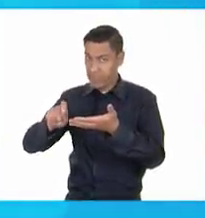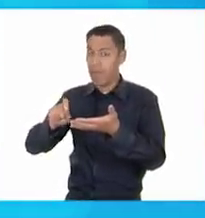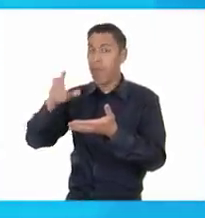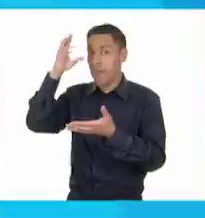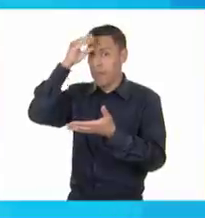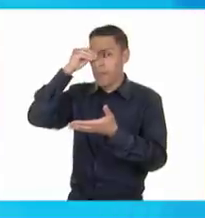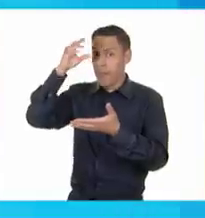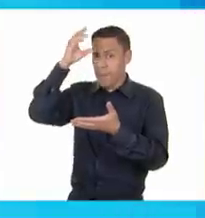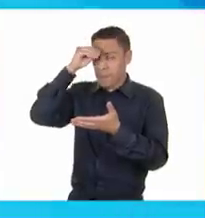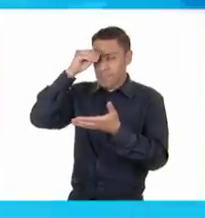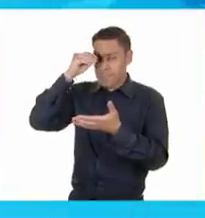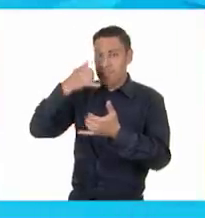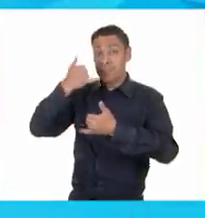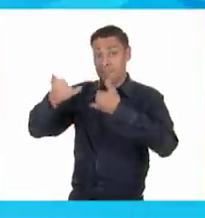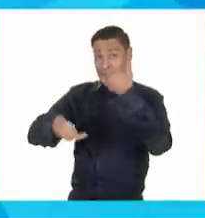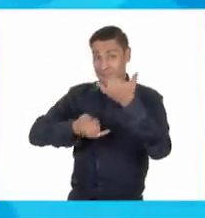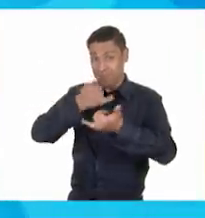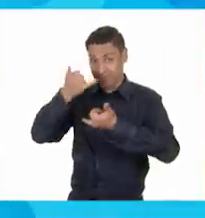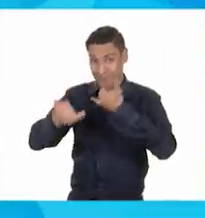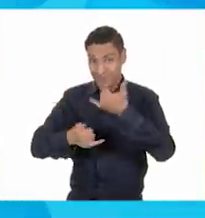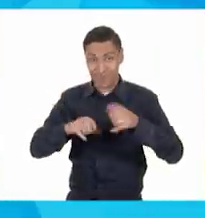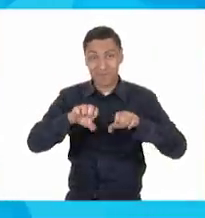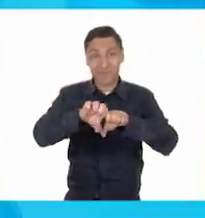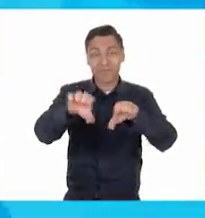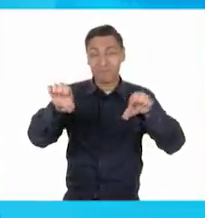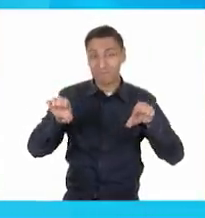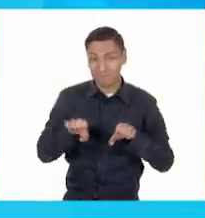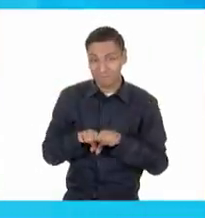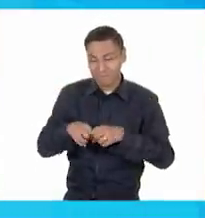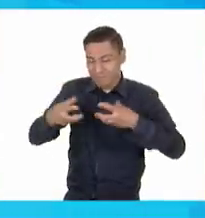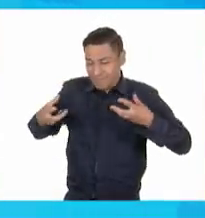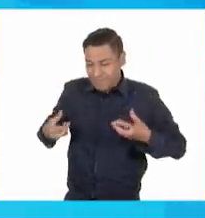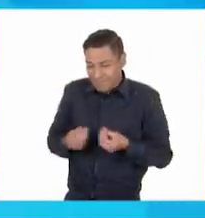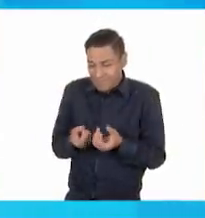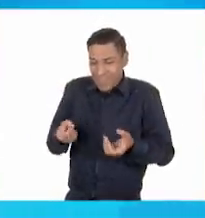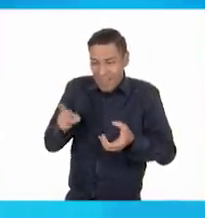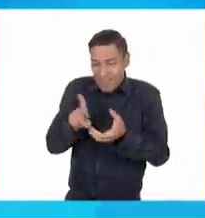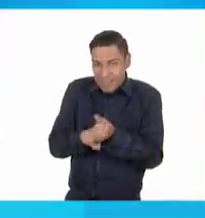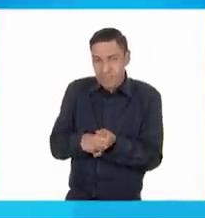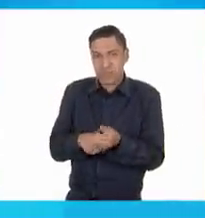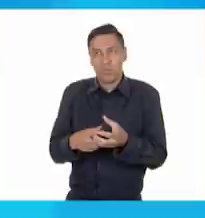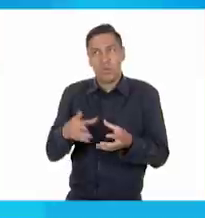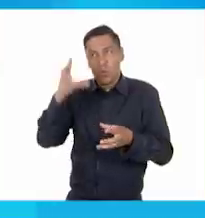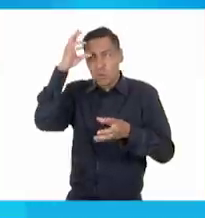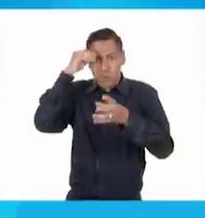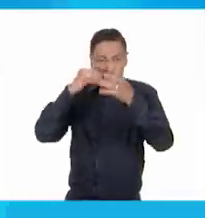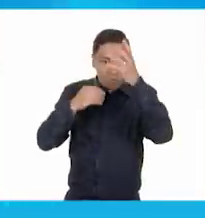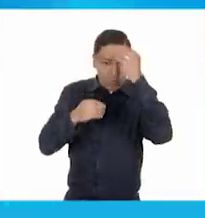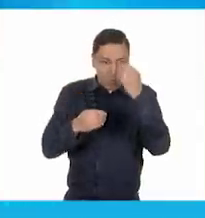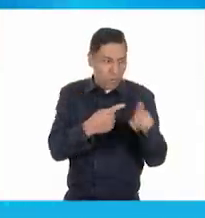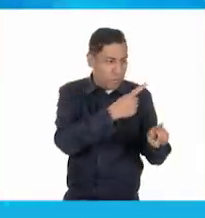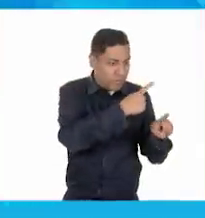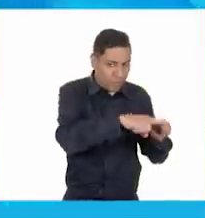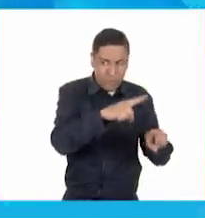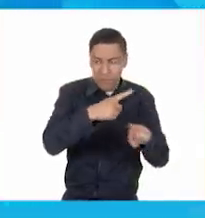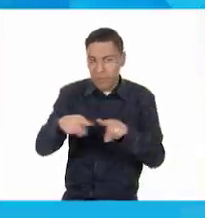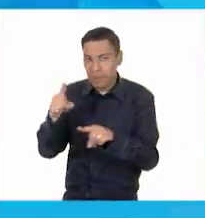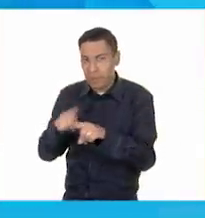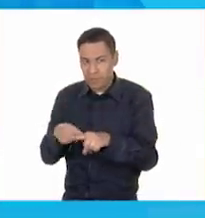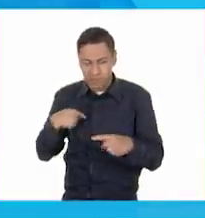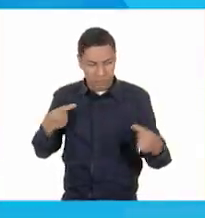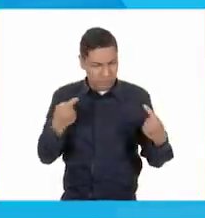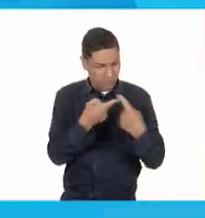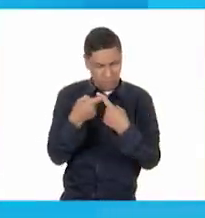aprenden es a jugar en equipo, a saber que hay diferentes ideas, gustos, en fin, tantas cosas.